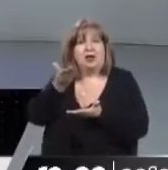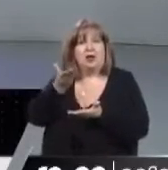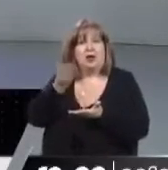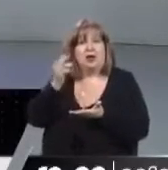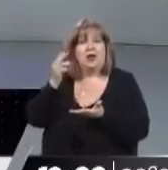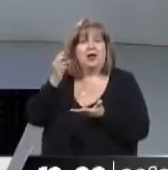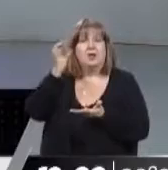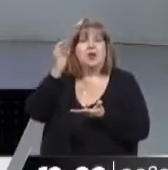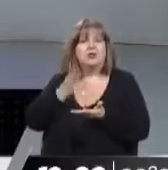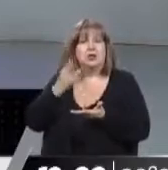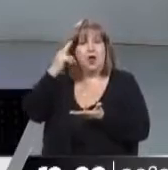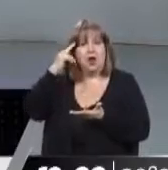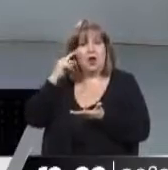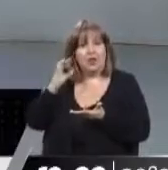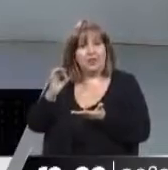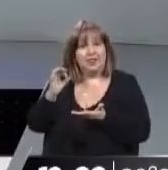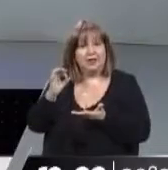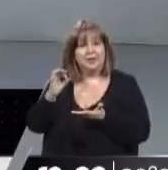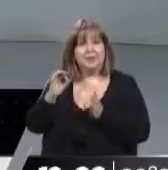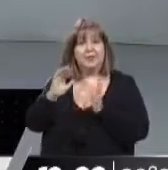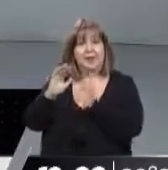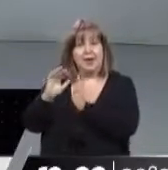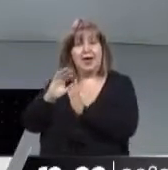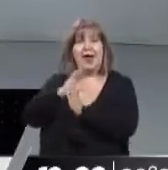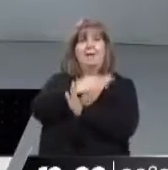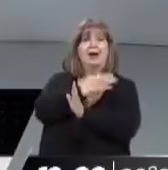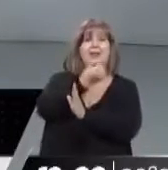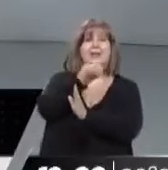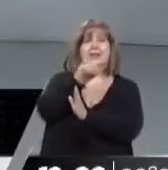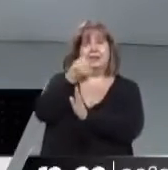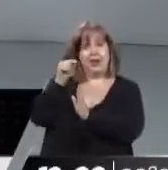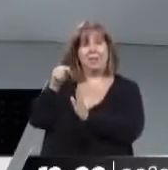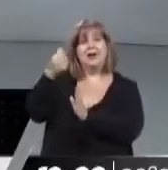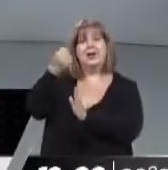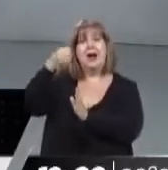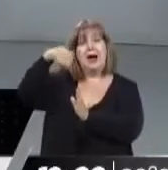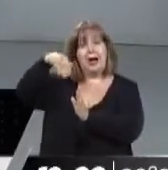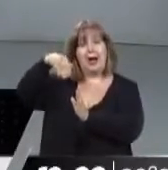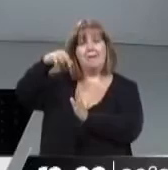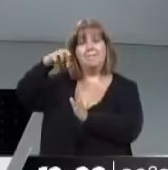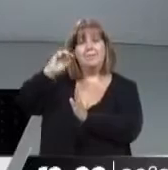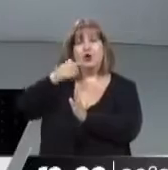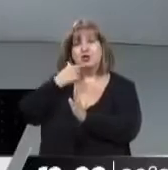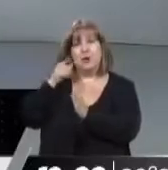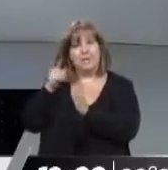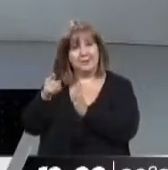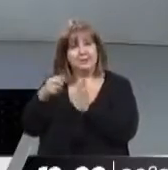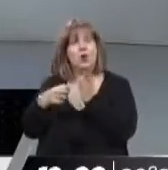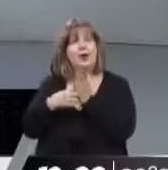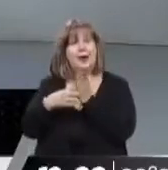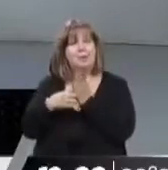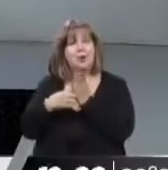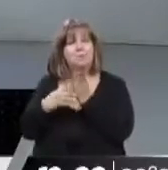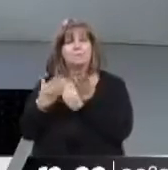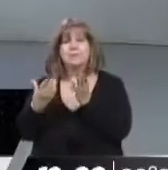y la respuesta de Ampros que va a llegar el lunes 9. El lunes 9, que se van a volver a sentar, previo a eso el gremio va